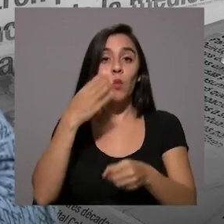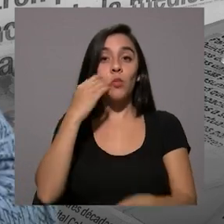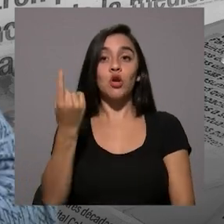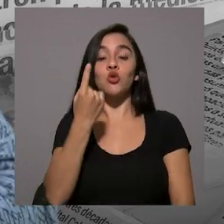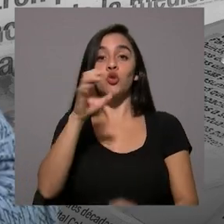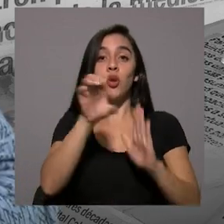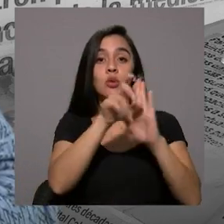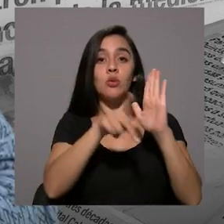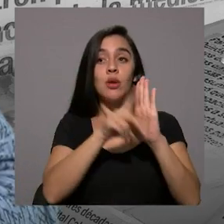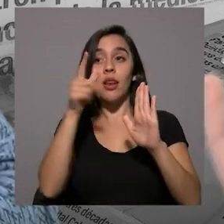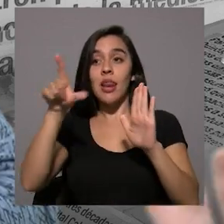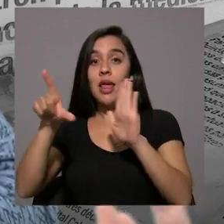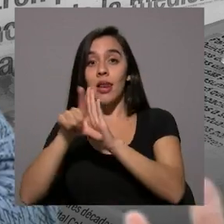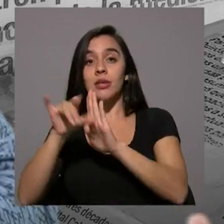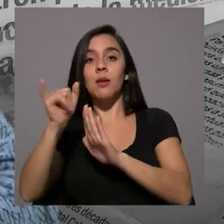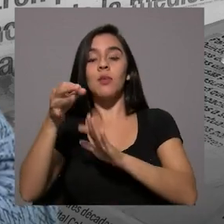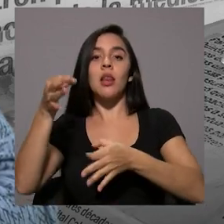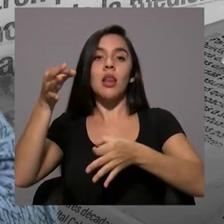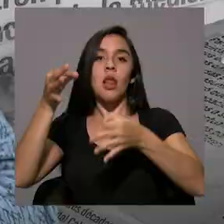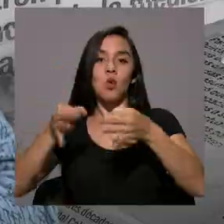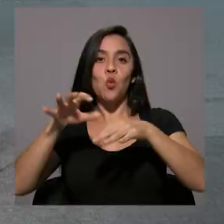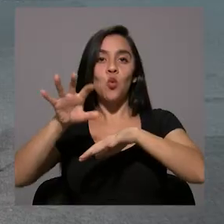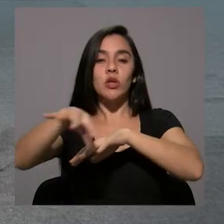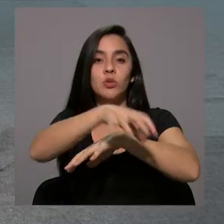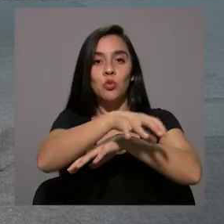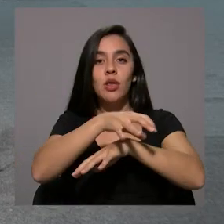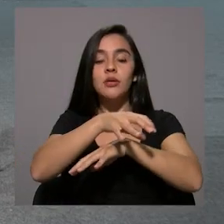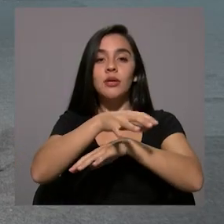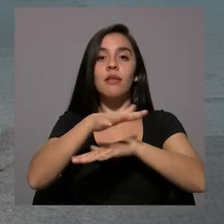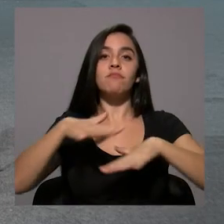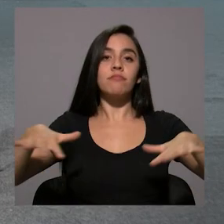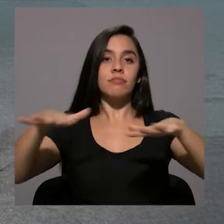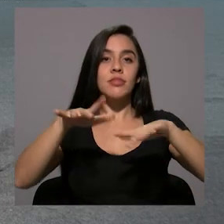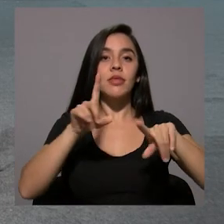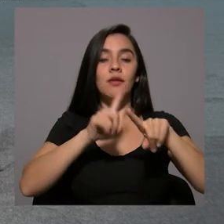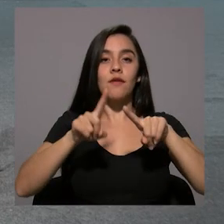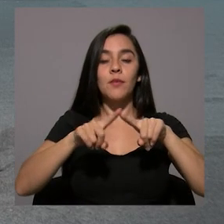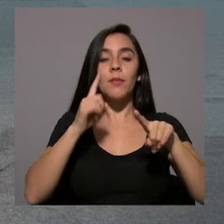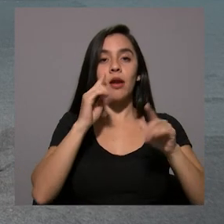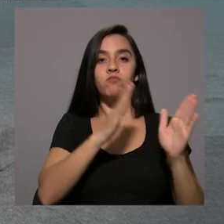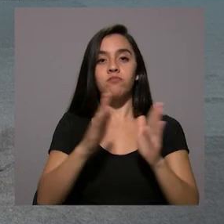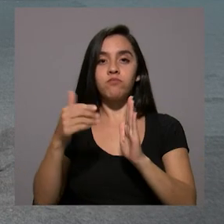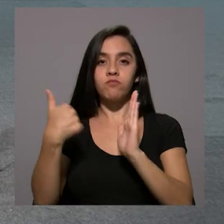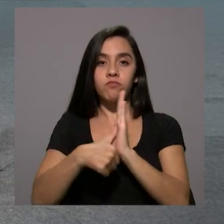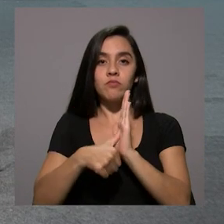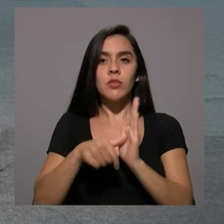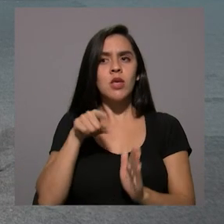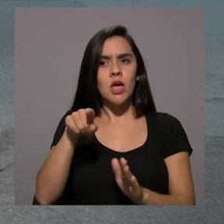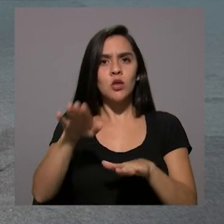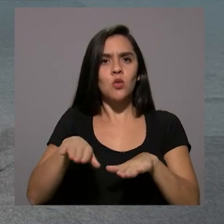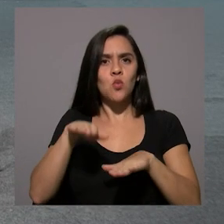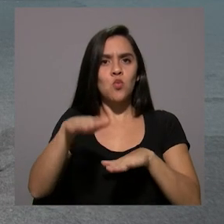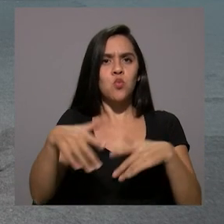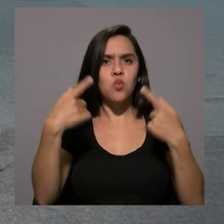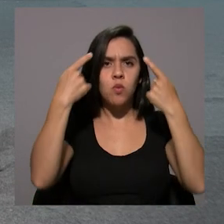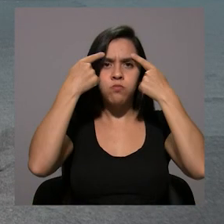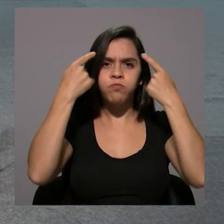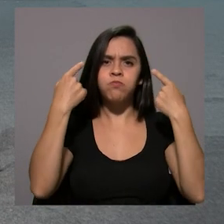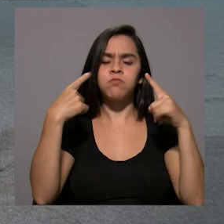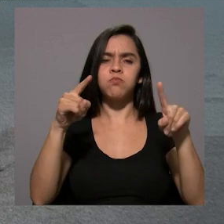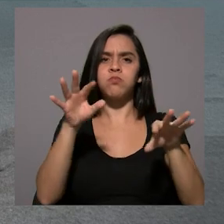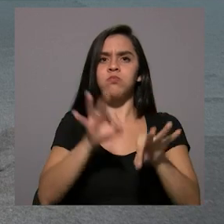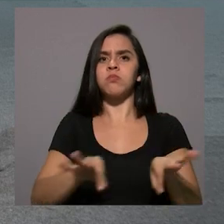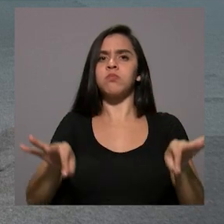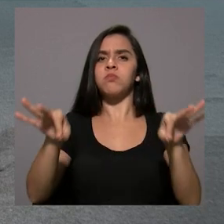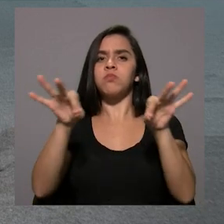constitución política y en las leyes, sino también en la jurisprudencia y en las disposiciones del ordenamiento electoral. Y creo que eso es un paso bien importante